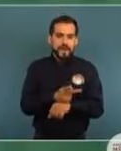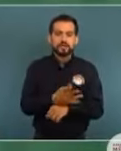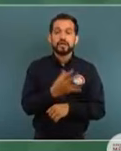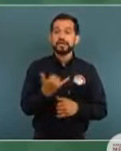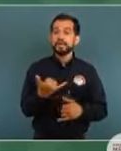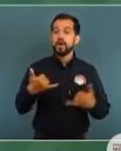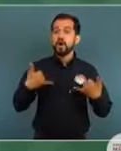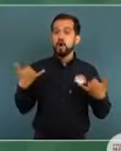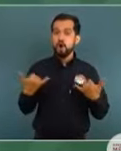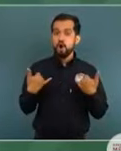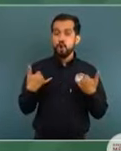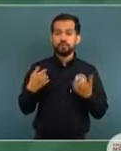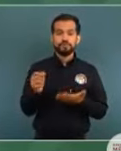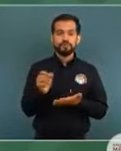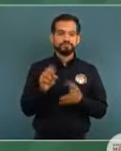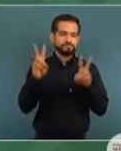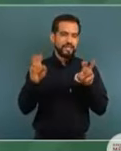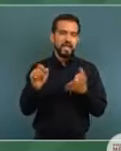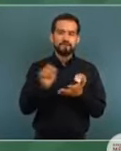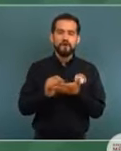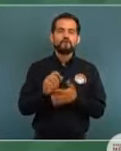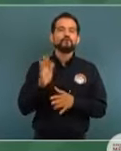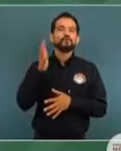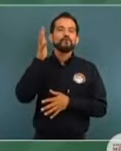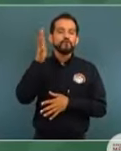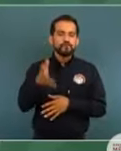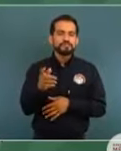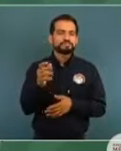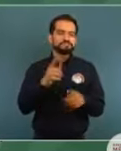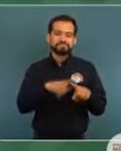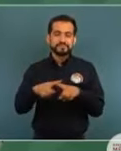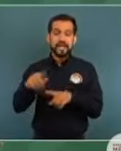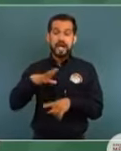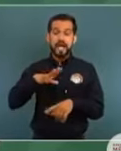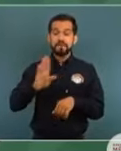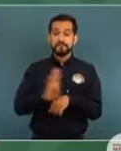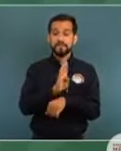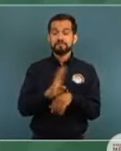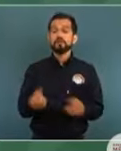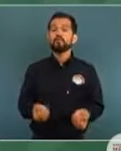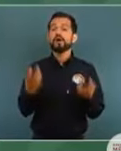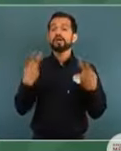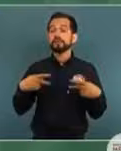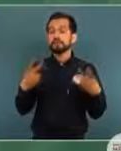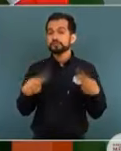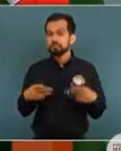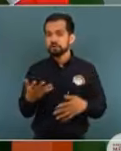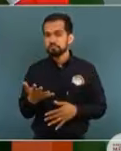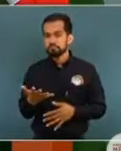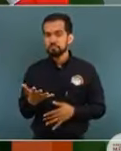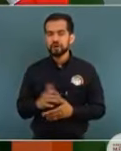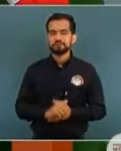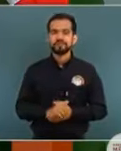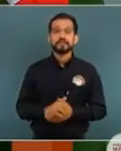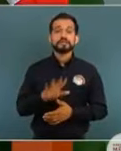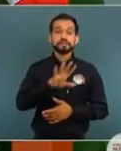y jóvenes escribiendo el futuro, entre otros. Se tiene un total de beneficiarios de